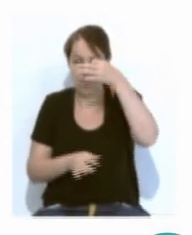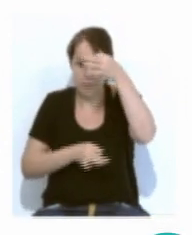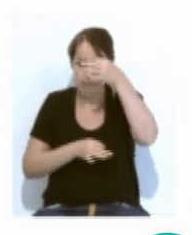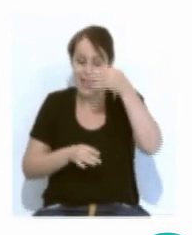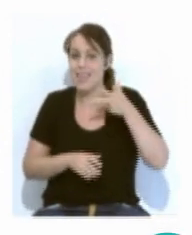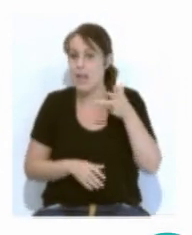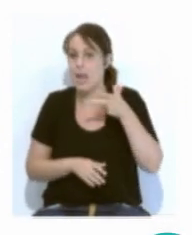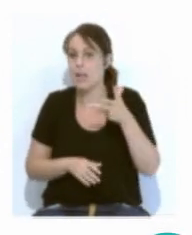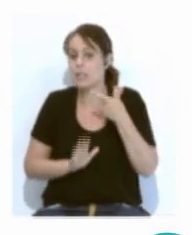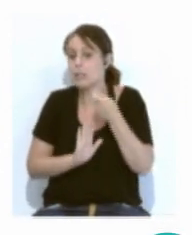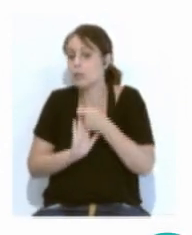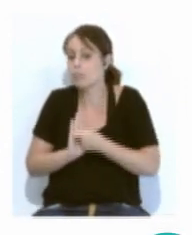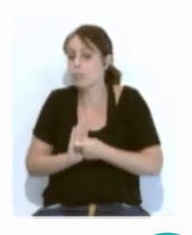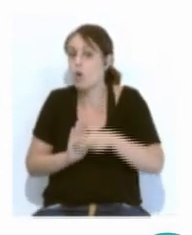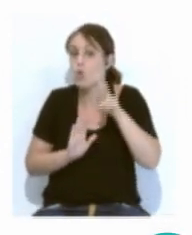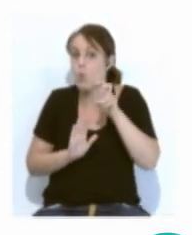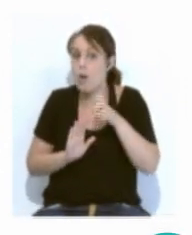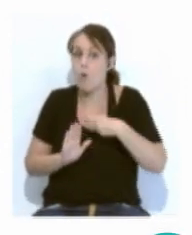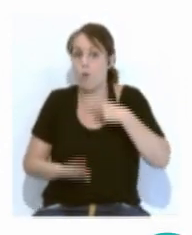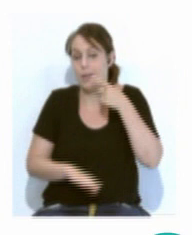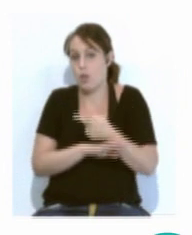nuevos derechos y nuevas obligaciones.